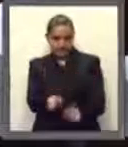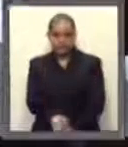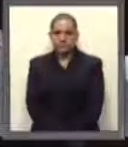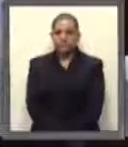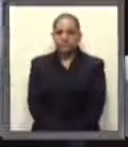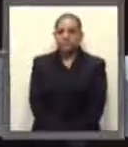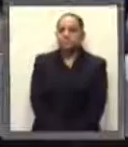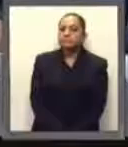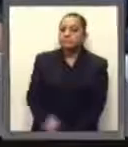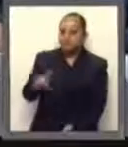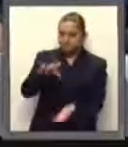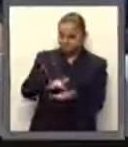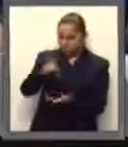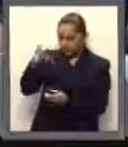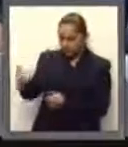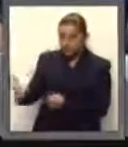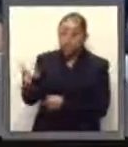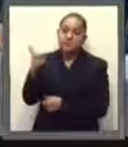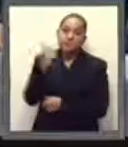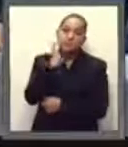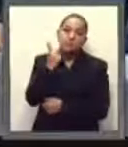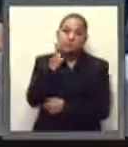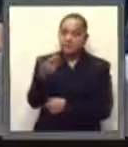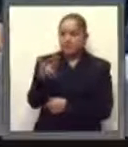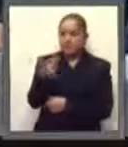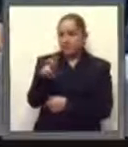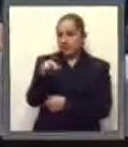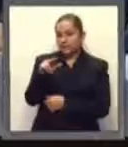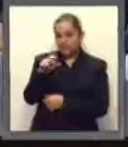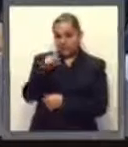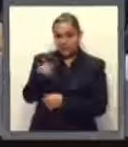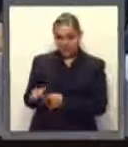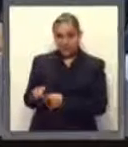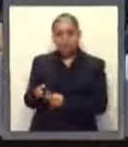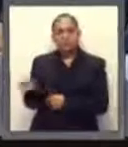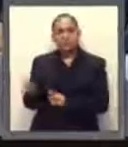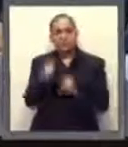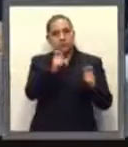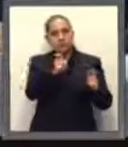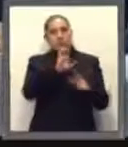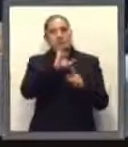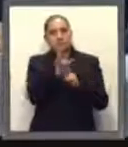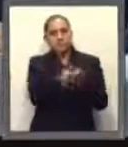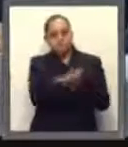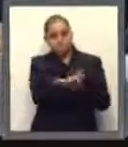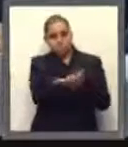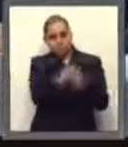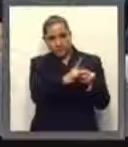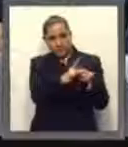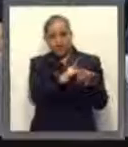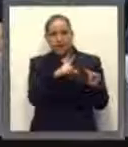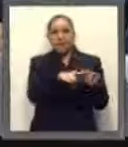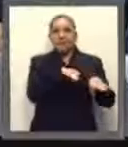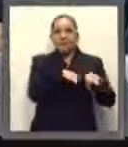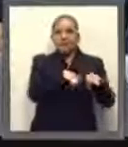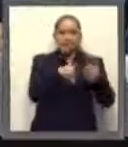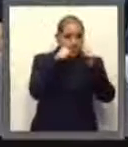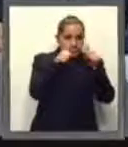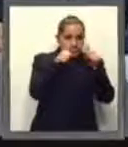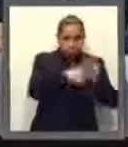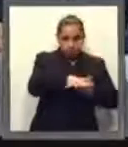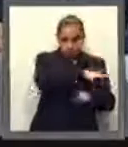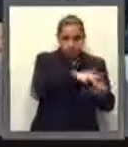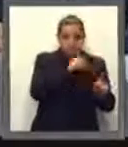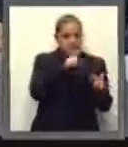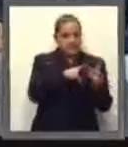Gracias, diputada Hernández. Túrnese a las Comisiones Unidas de Trabajo y Previsión Social y